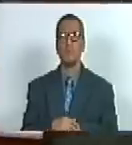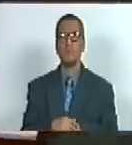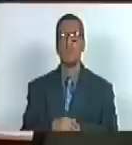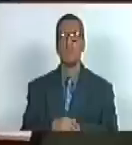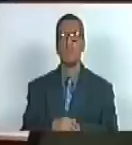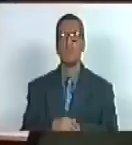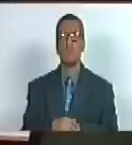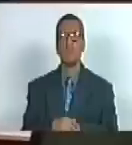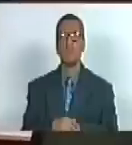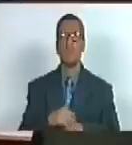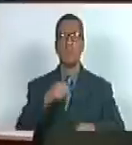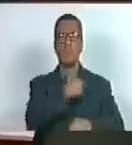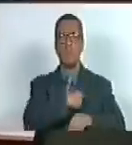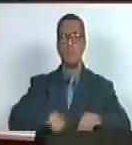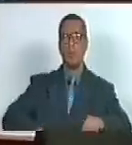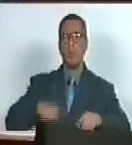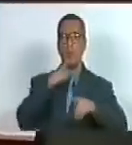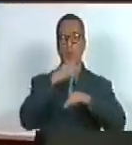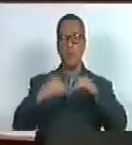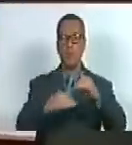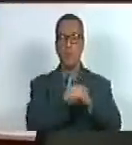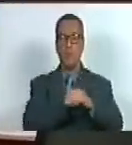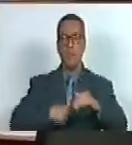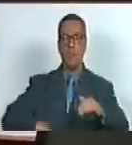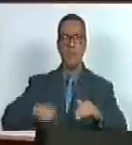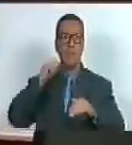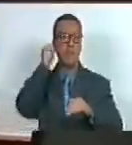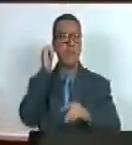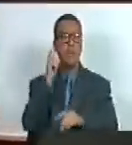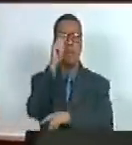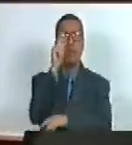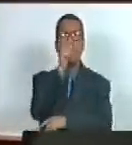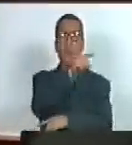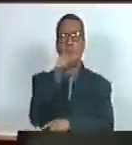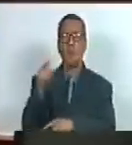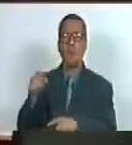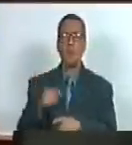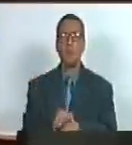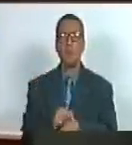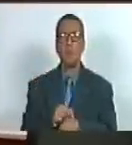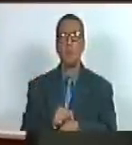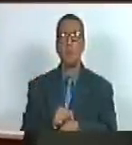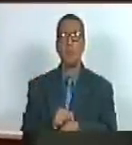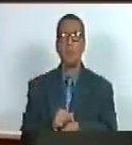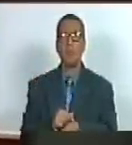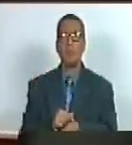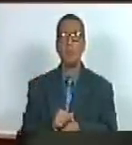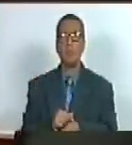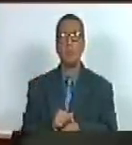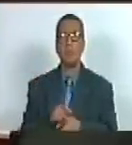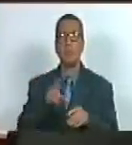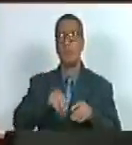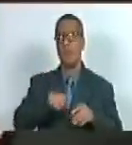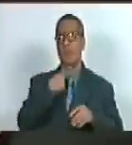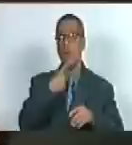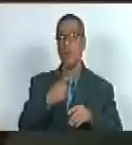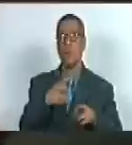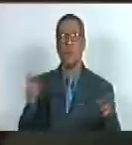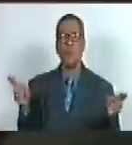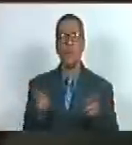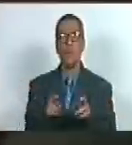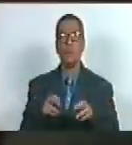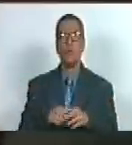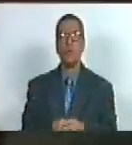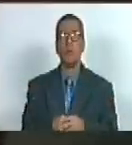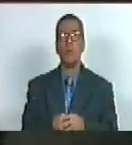presidente vicepresidenta diputadas diputados mejor no pudo resumirse